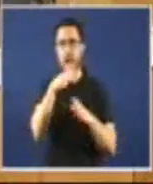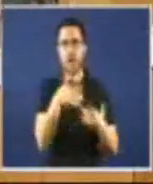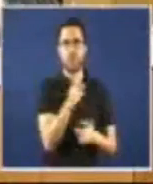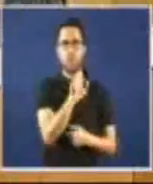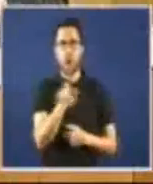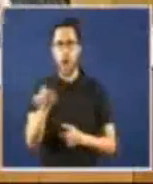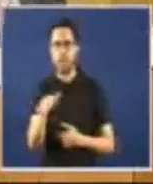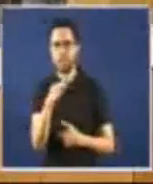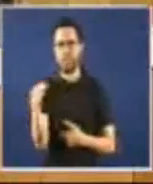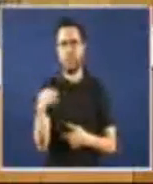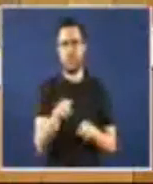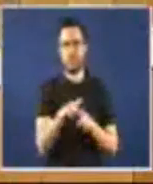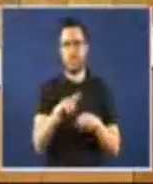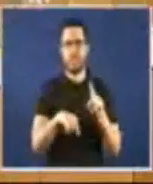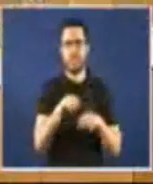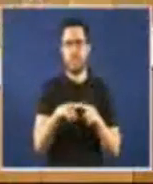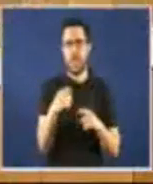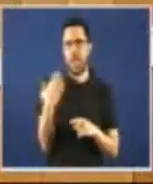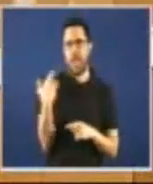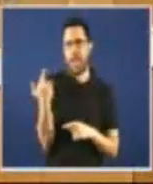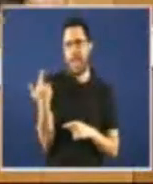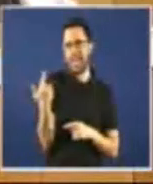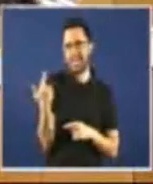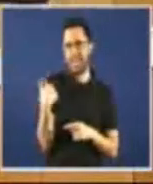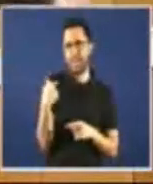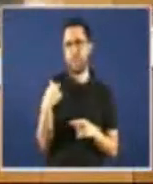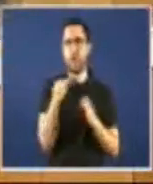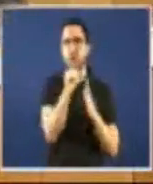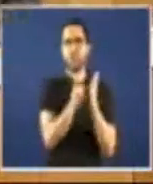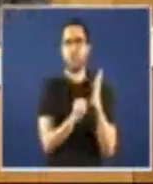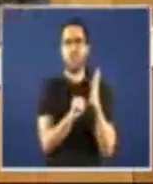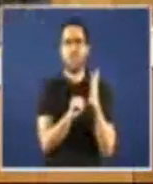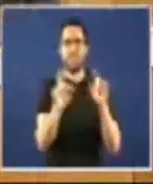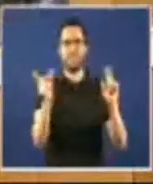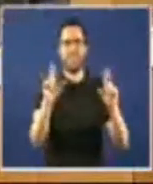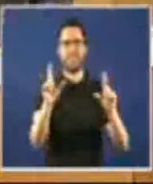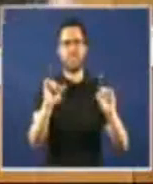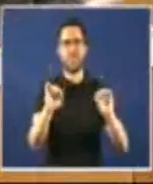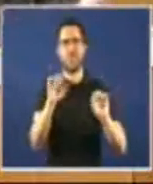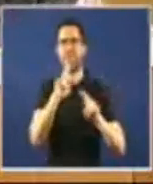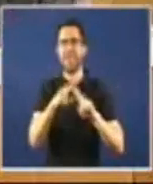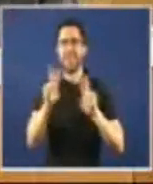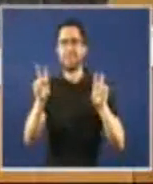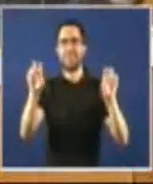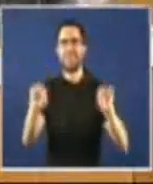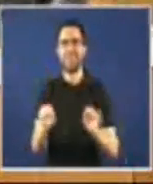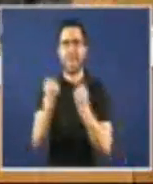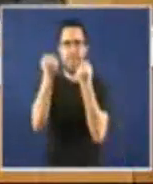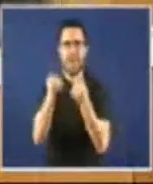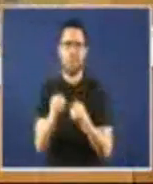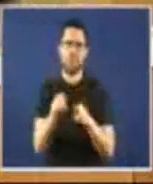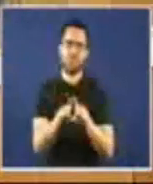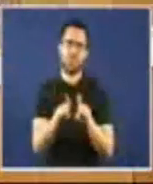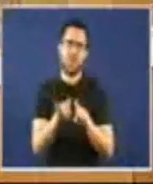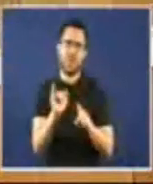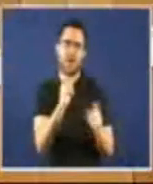son os niveis de ingreso e patrimonio de contribución acaba de haber onte un programa de salvados que calquería a mafia líquida a él e os entrevistados